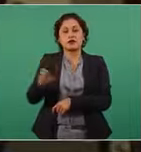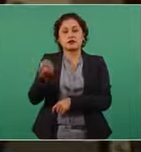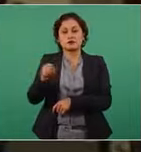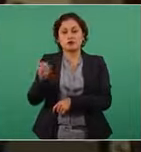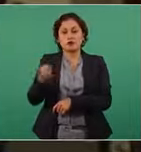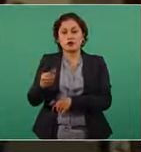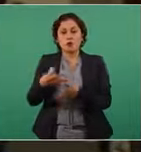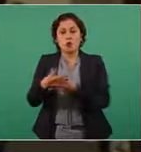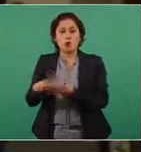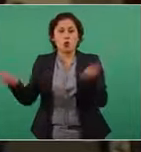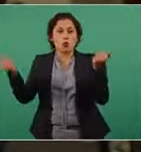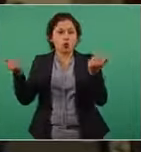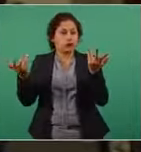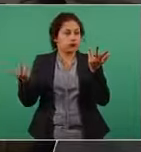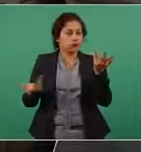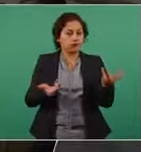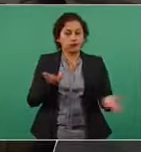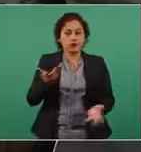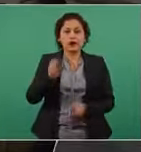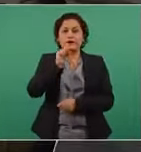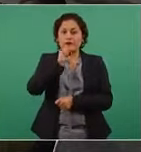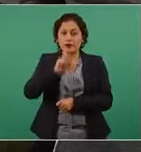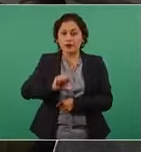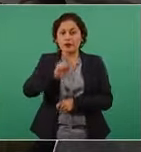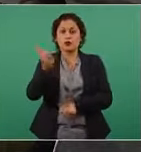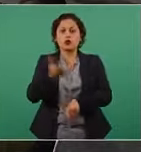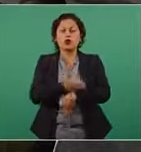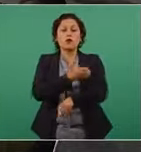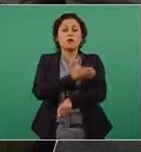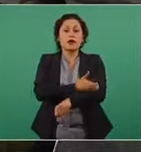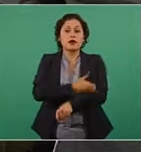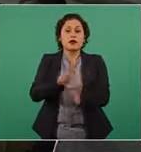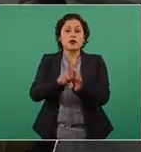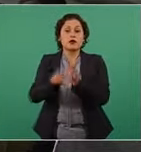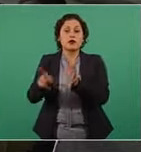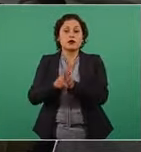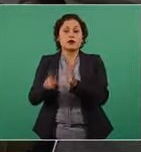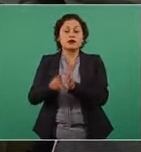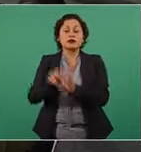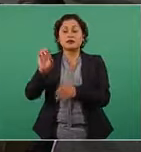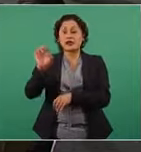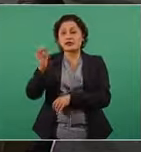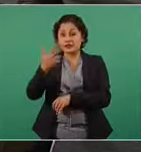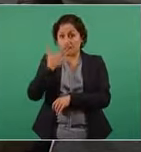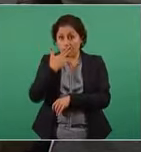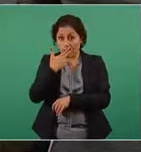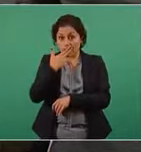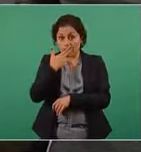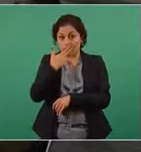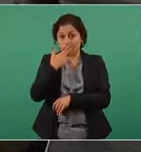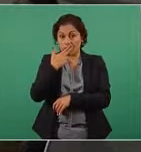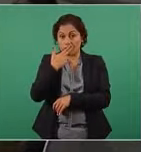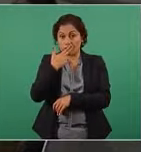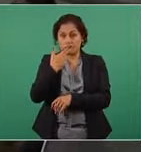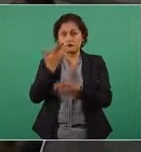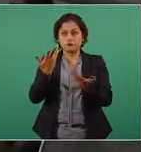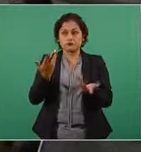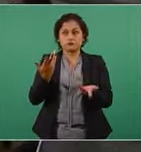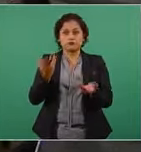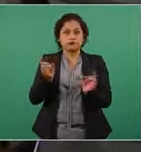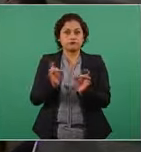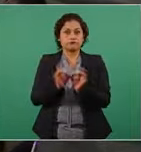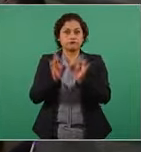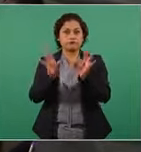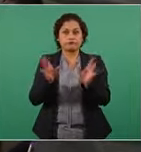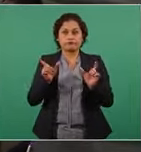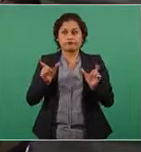también está el del compañero periodista de Chihuahua y casualmente ese día no tenía a los escolta y